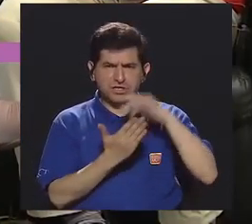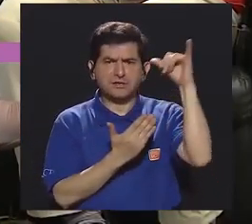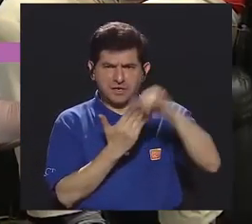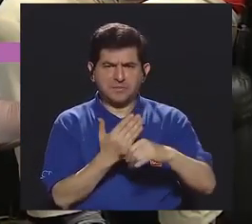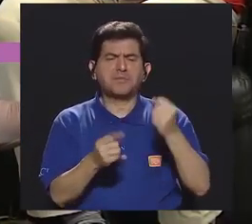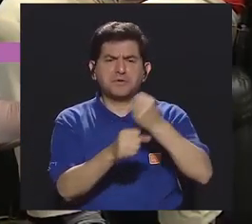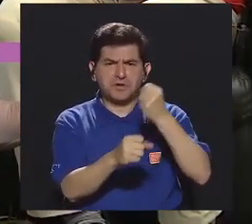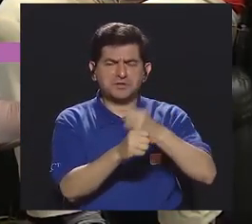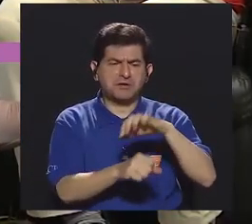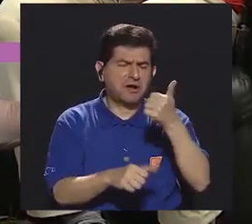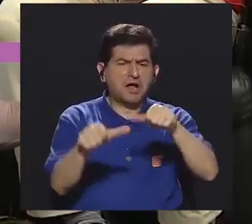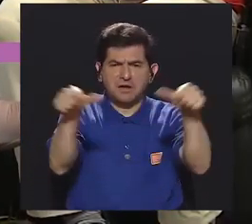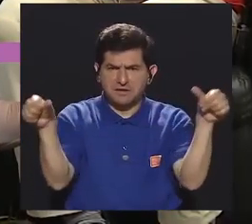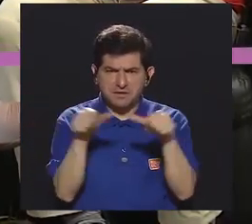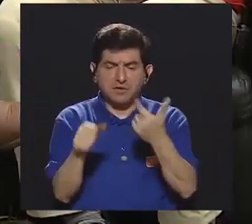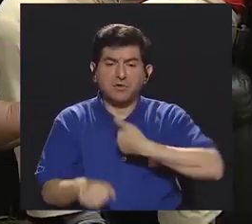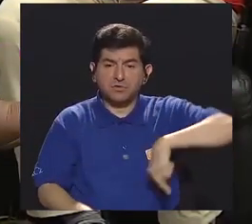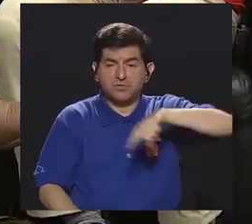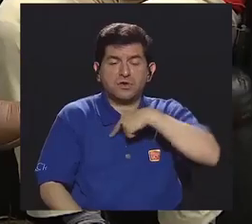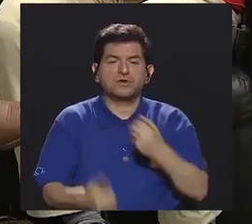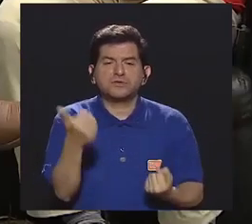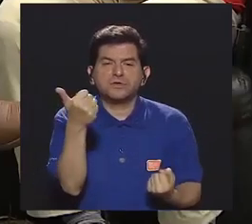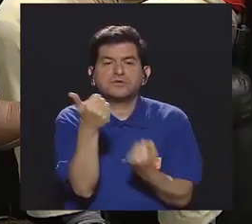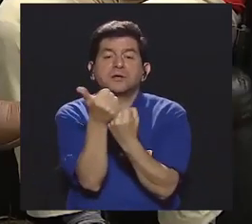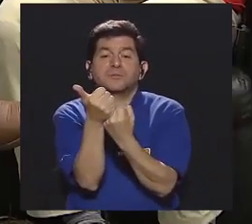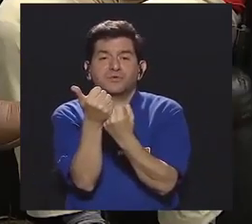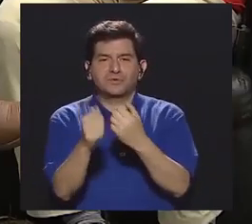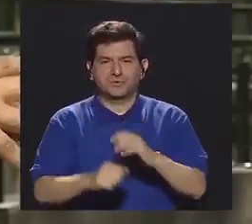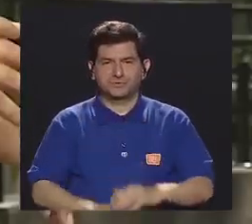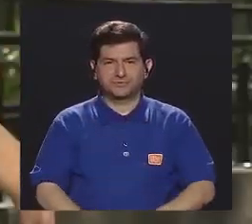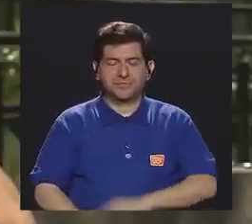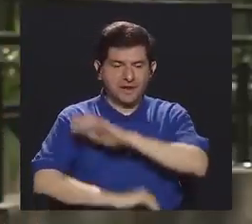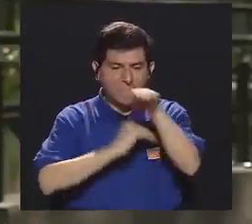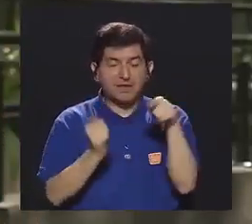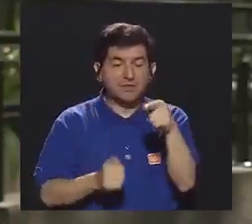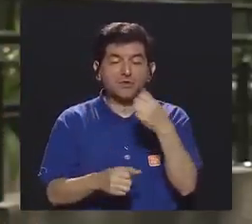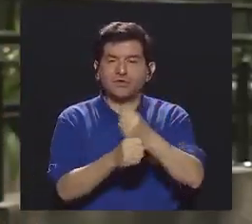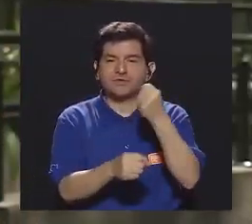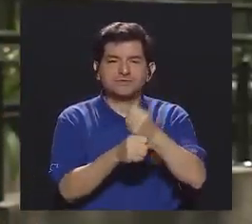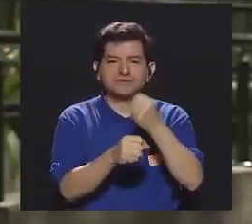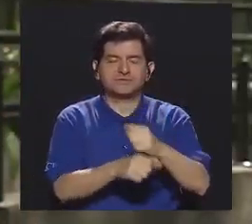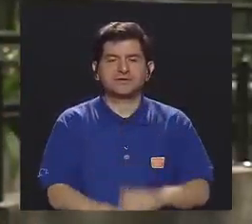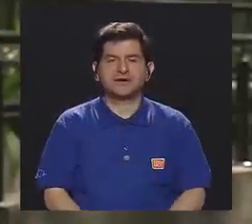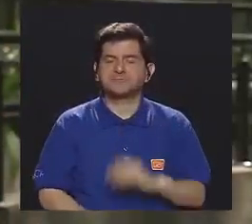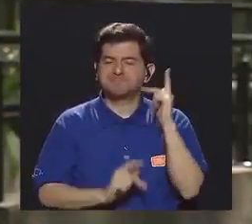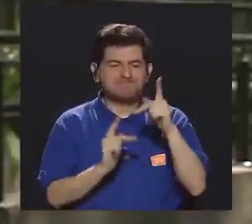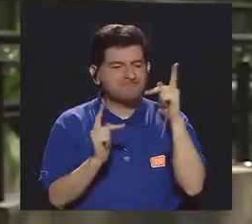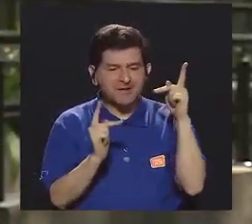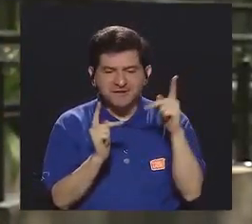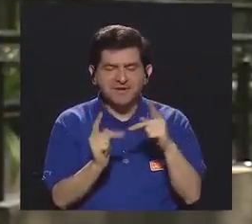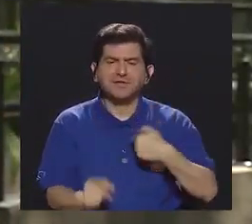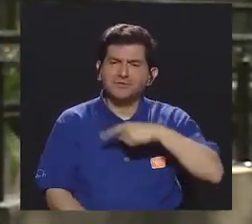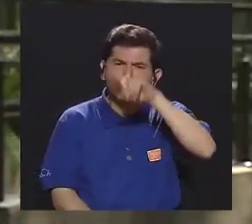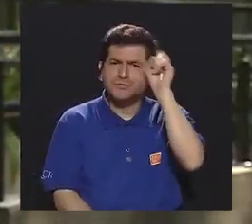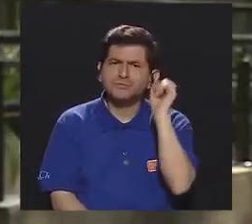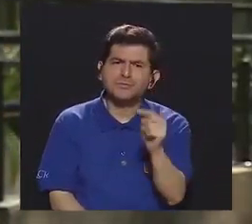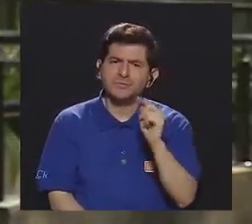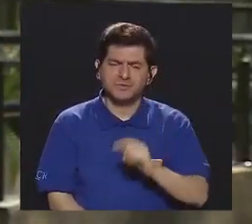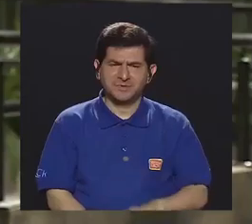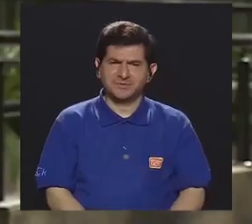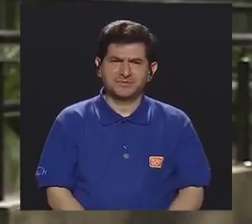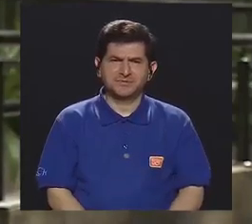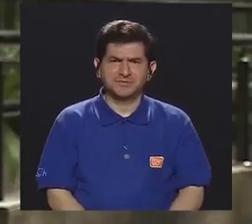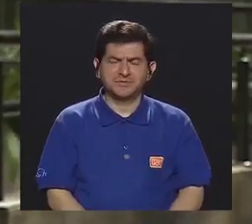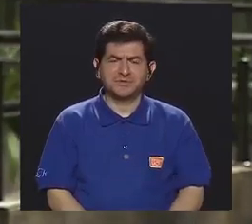ahí el proyecto, ellos trabajan en otras áreas y nosotros más bien vinimos a apoyarlo en todo lo que ellos hacían. Perfecto. Y es que lo pregunto porque